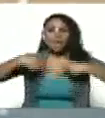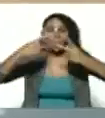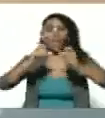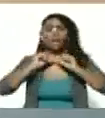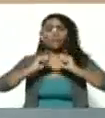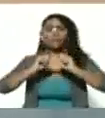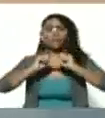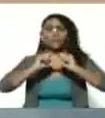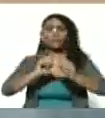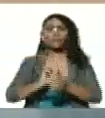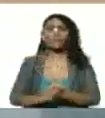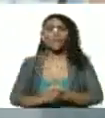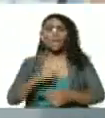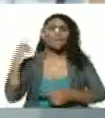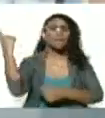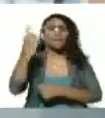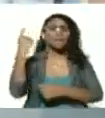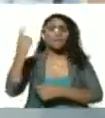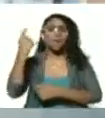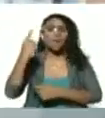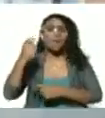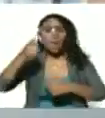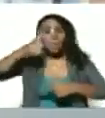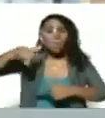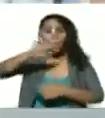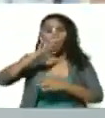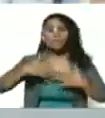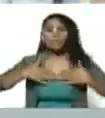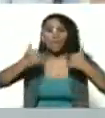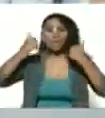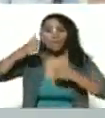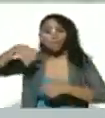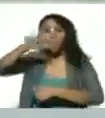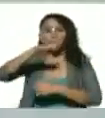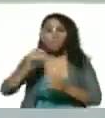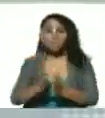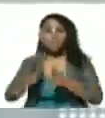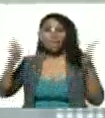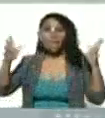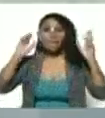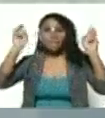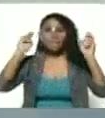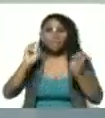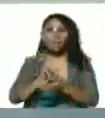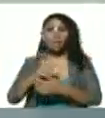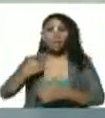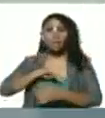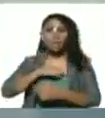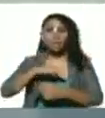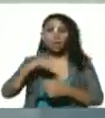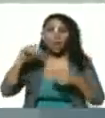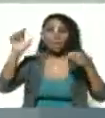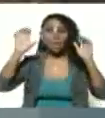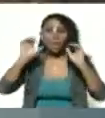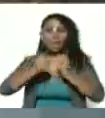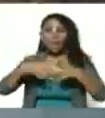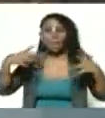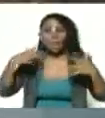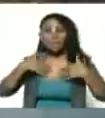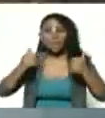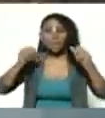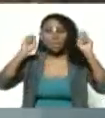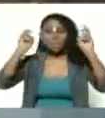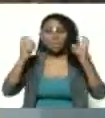permanente solo el pueblo salva al pueblo la gran consigna nosotros en el campo de la salud tenemos las áreas de